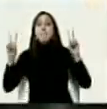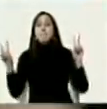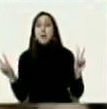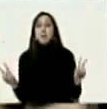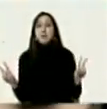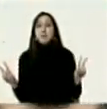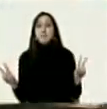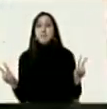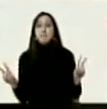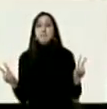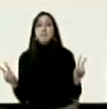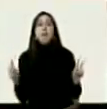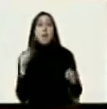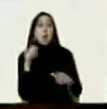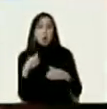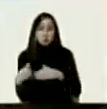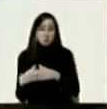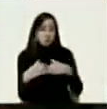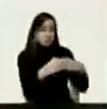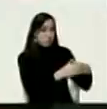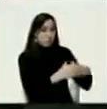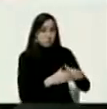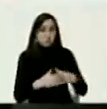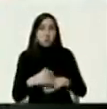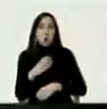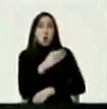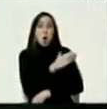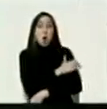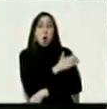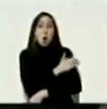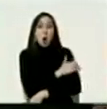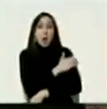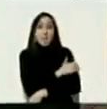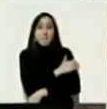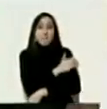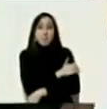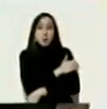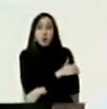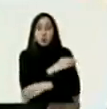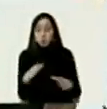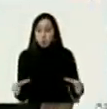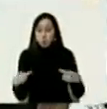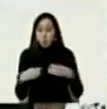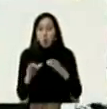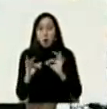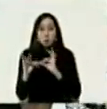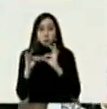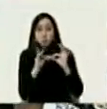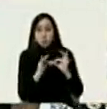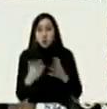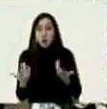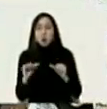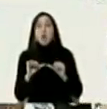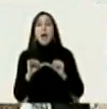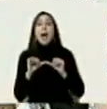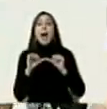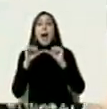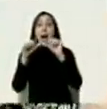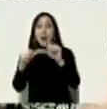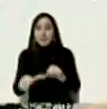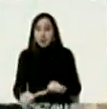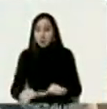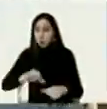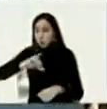con la oposición de la plataforma unitaria avancen señor